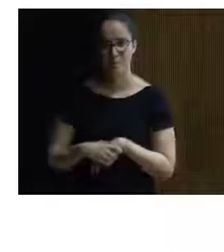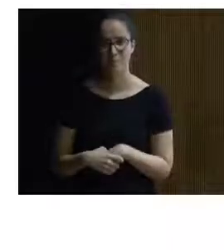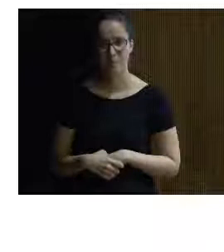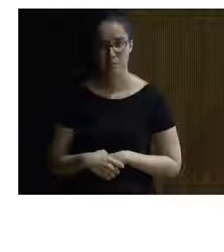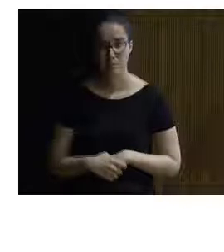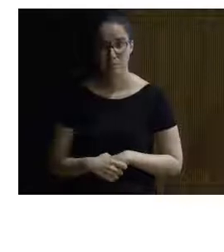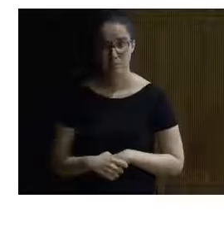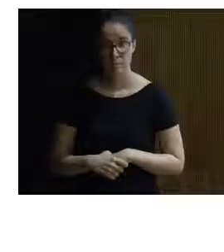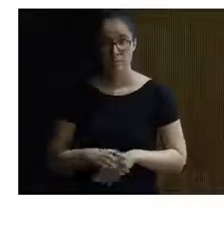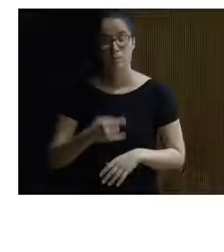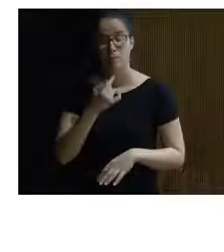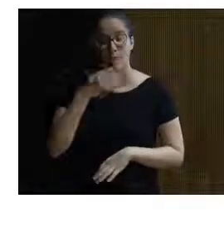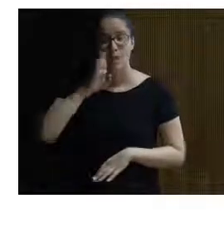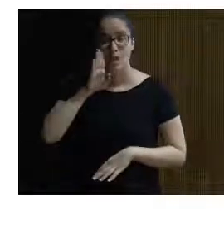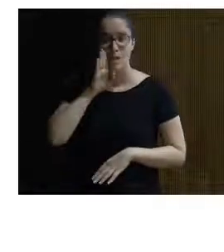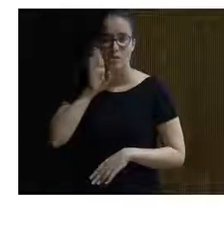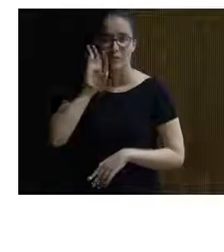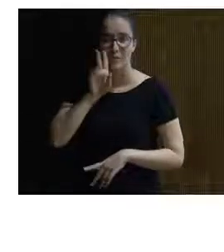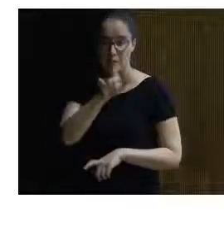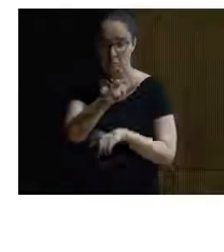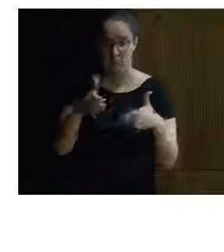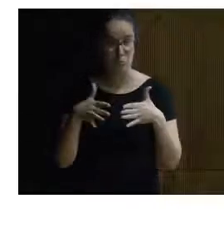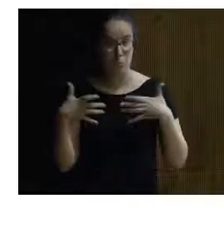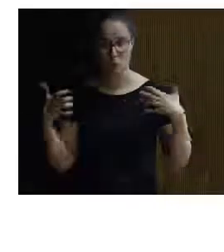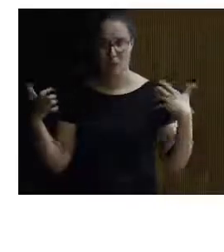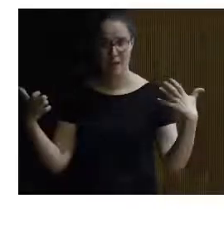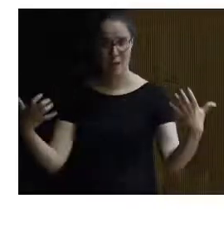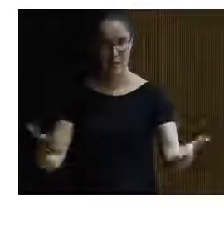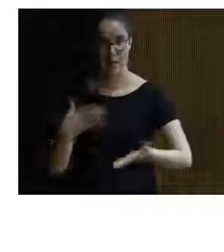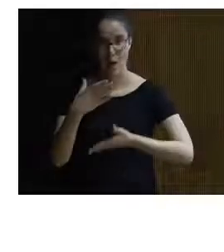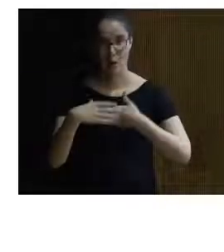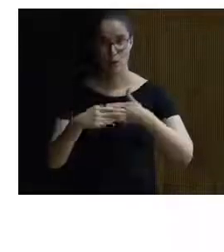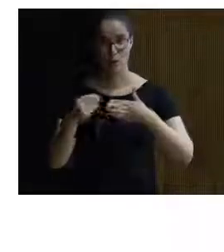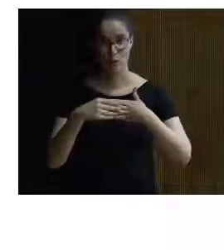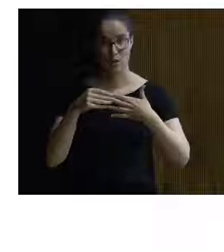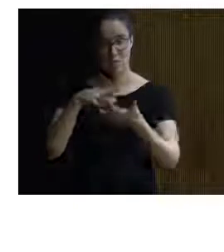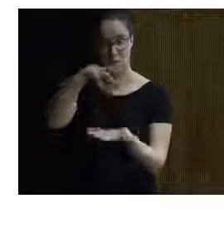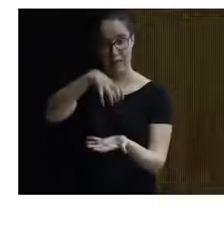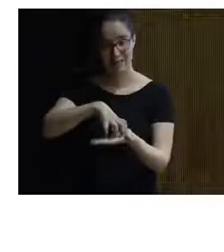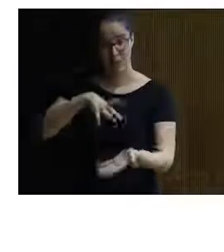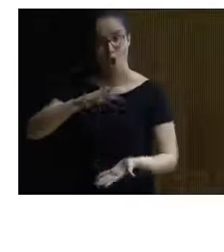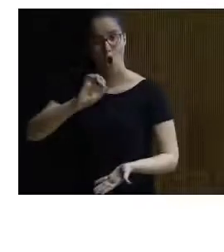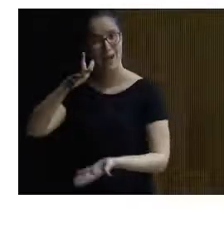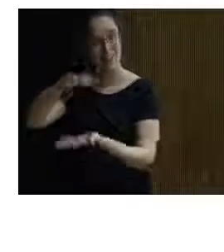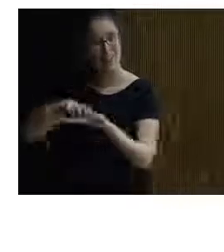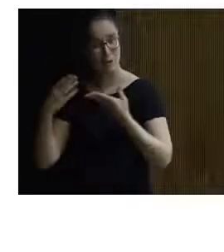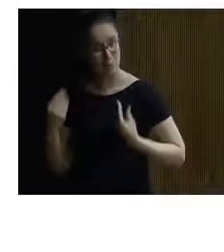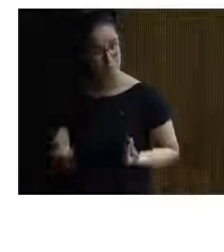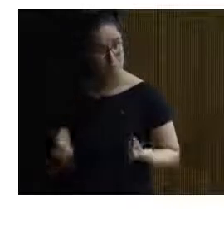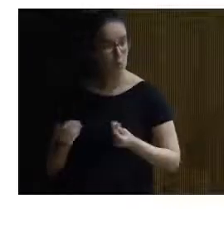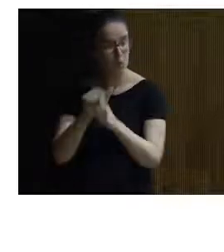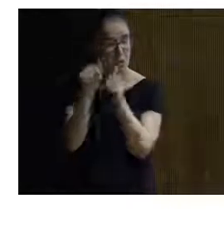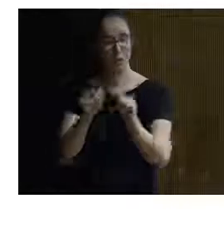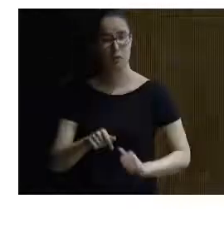Vale. Lo que os decía, para que veáis cualquier persona usuaria del establecimiento o el propio establecimiento de forma muy